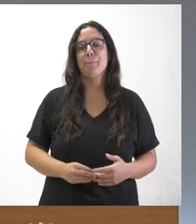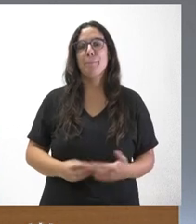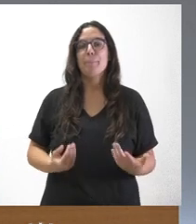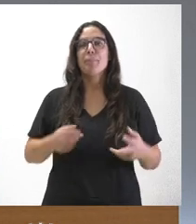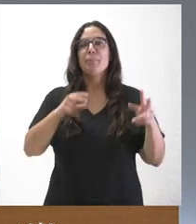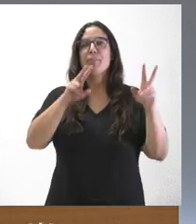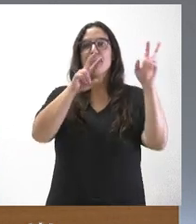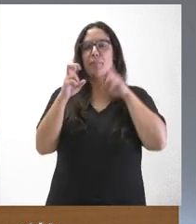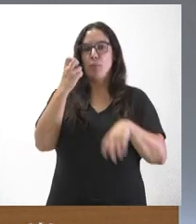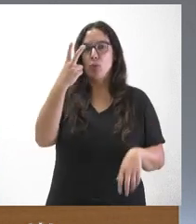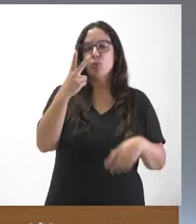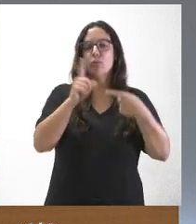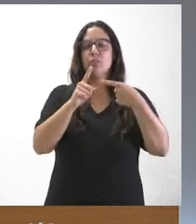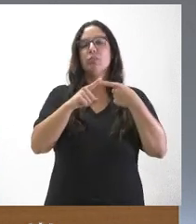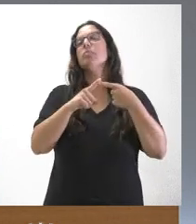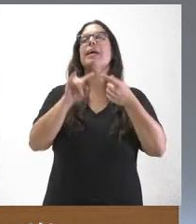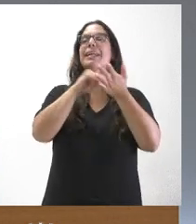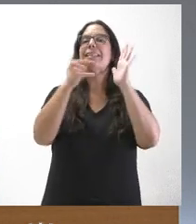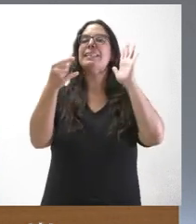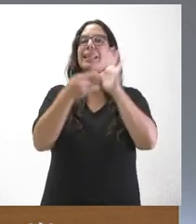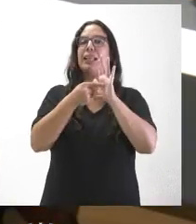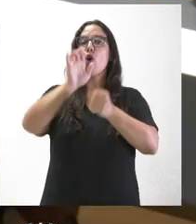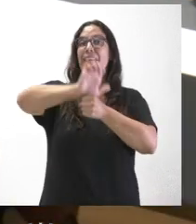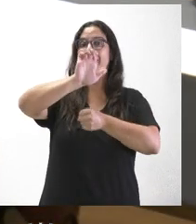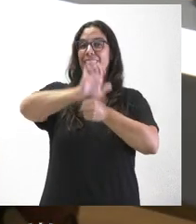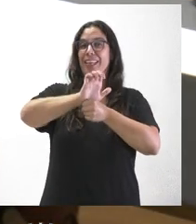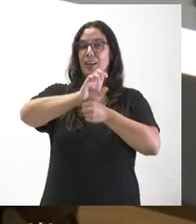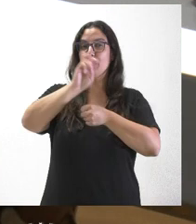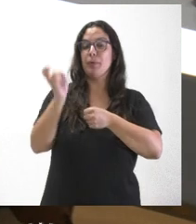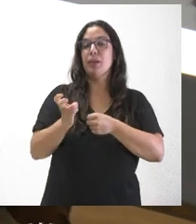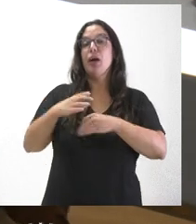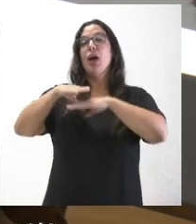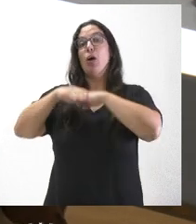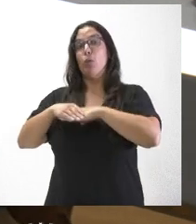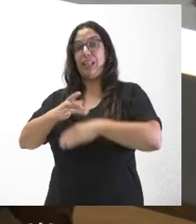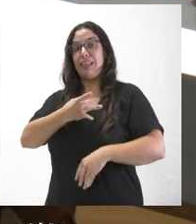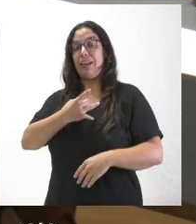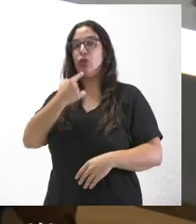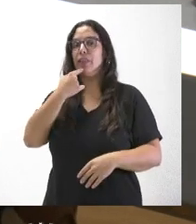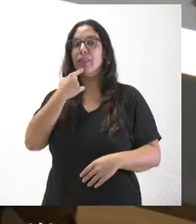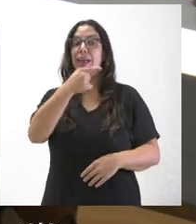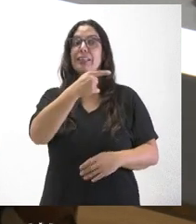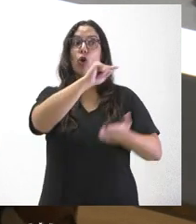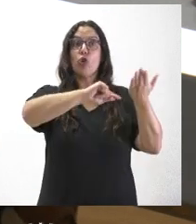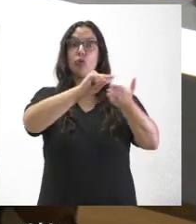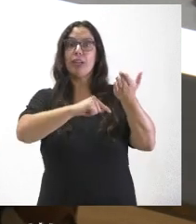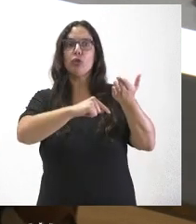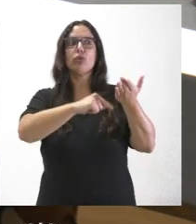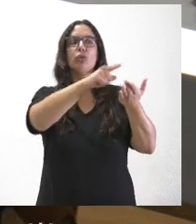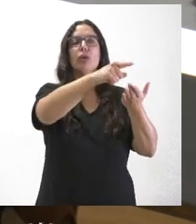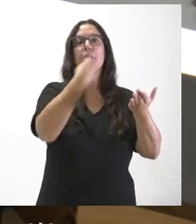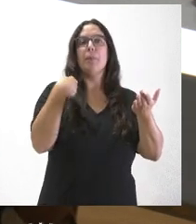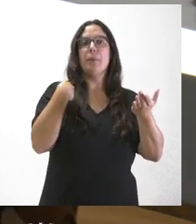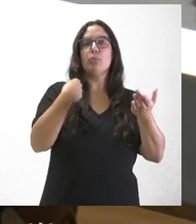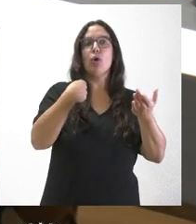cuestiones. La primera es sobre los técnicos del EZIL. UGT concretamente ha criticado que no se hayan negociado estas contrataciones en la relación